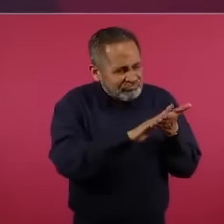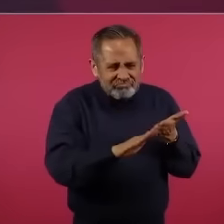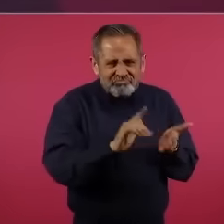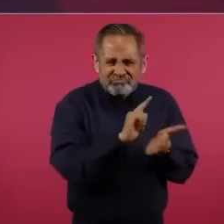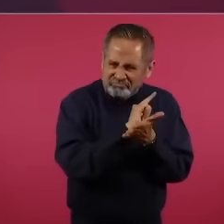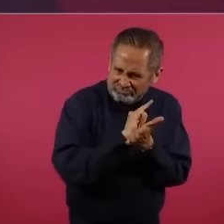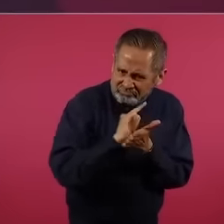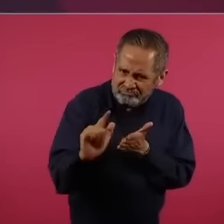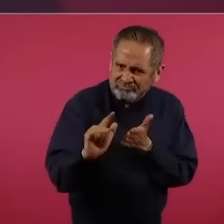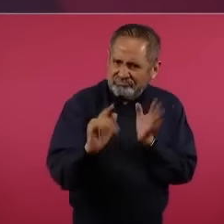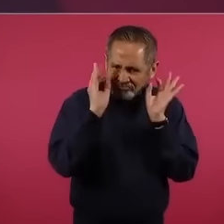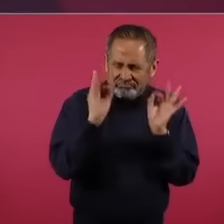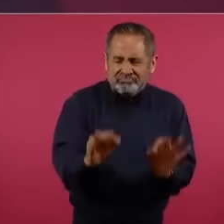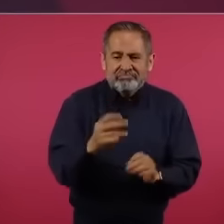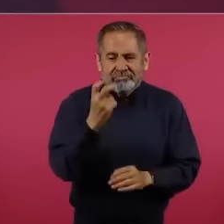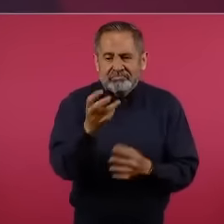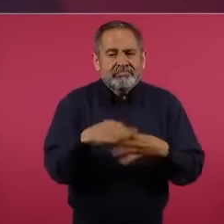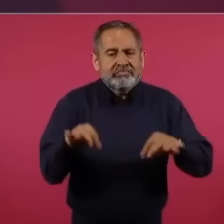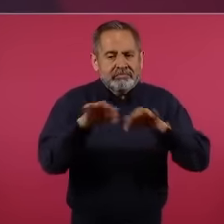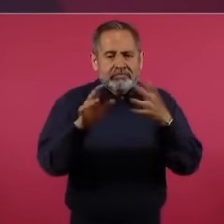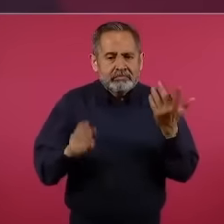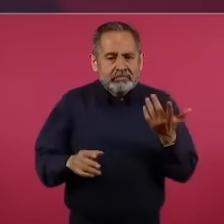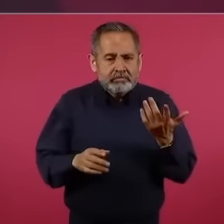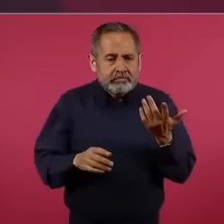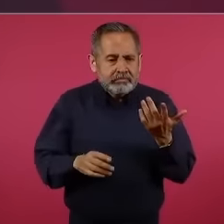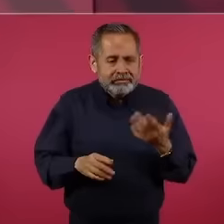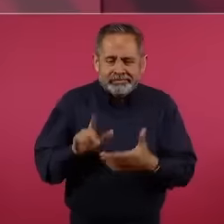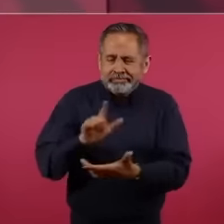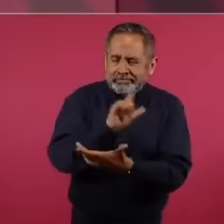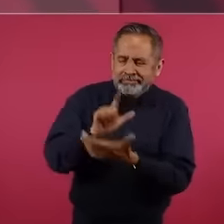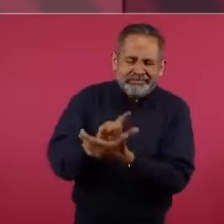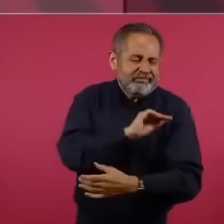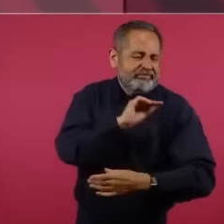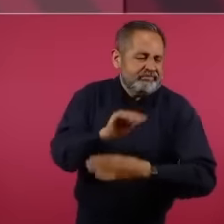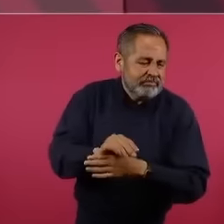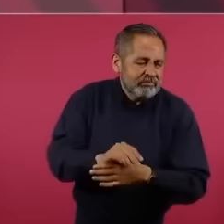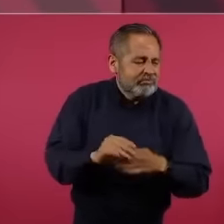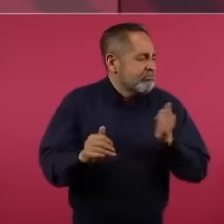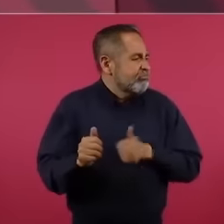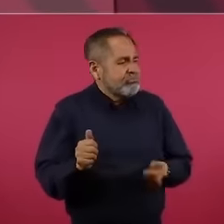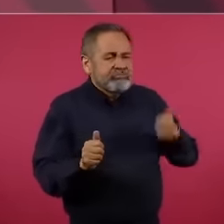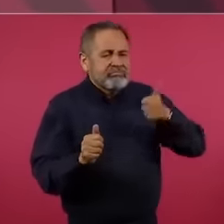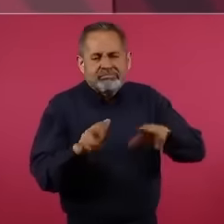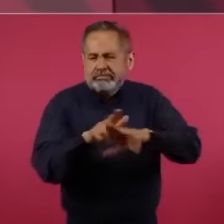que al margen de la ley nada y por encima de la ley nadie.